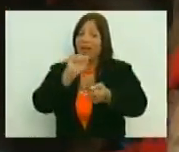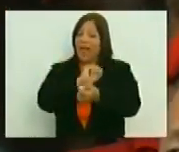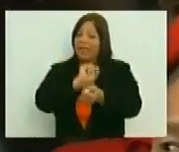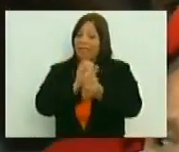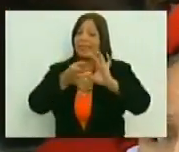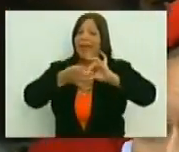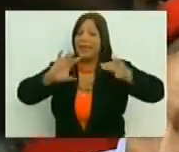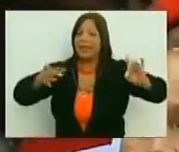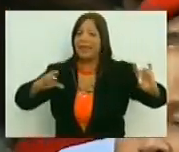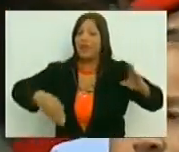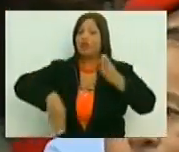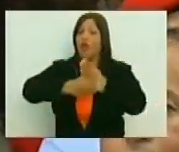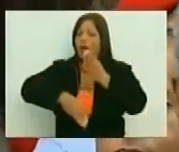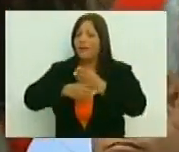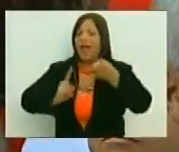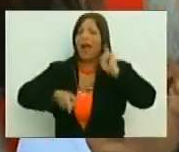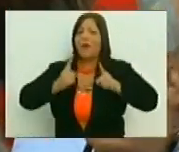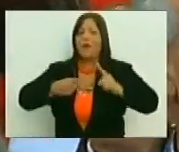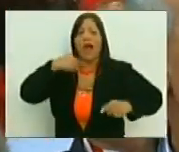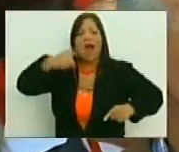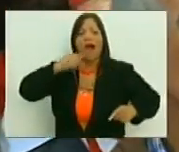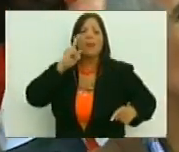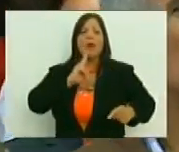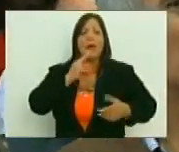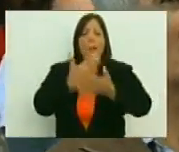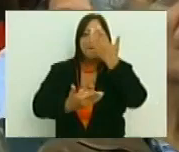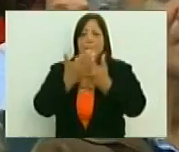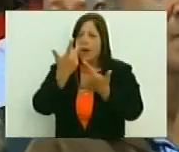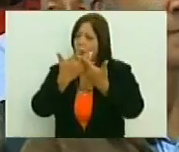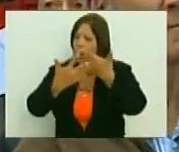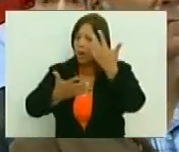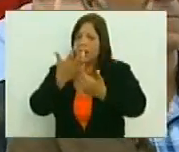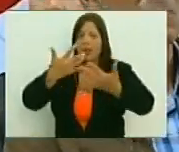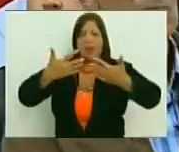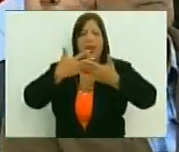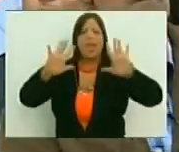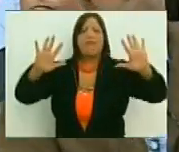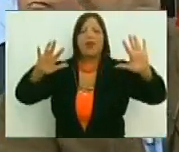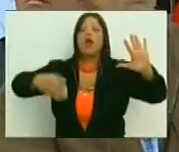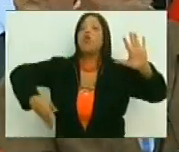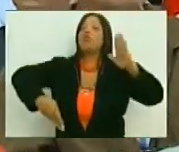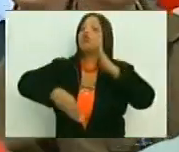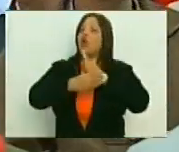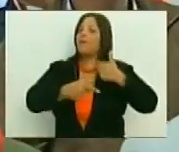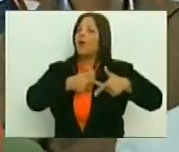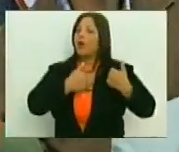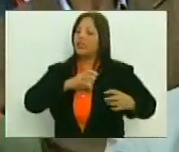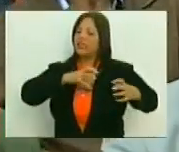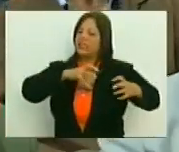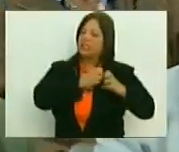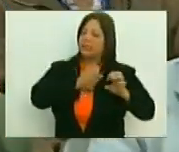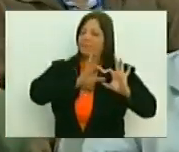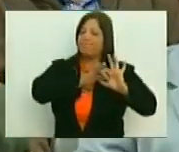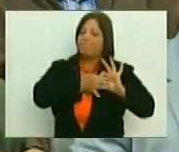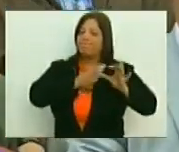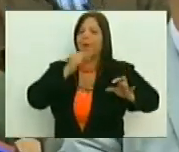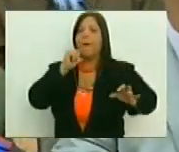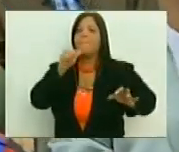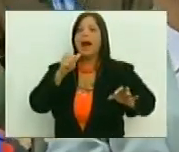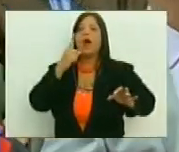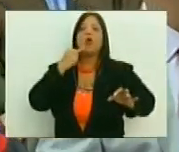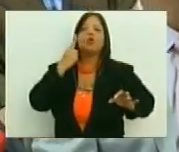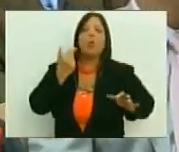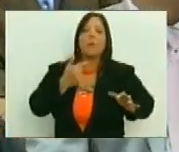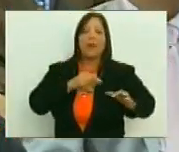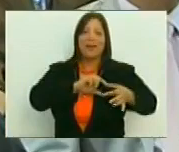culturalmente. Él habla allí, tenemos las manos libres, pero todavía el corazón atado a las malas costumbres, lo dice allí.